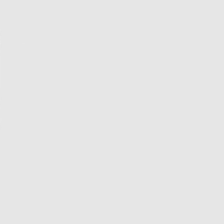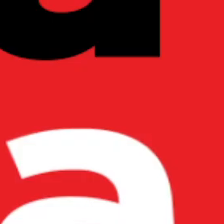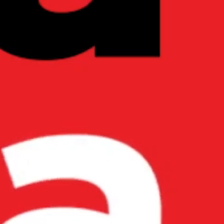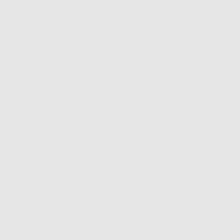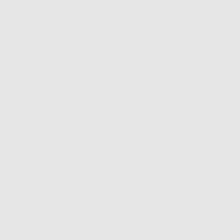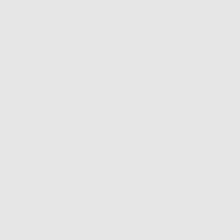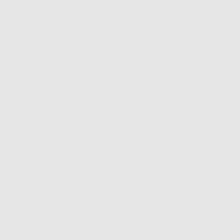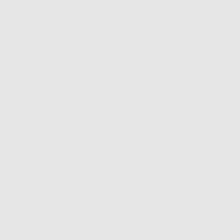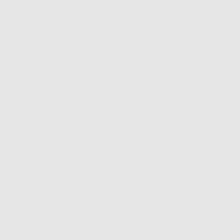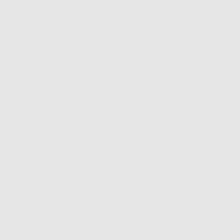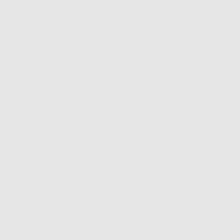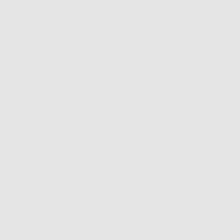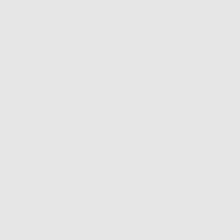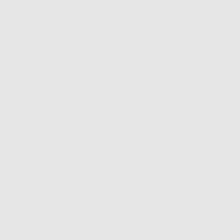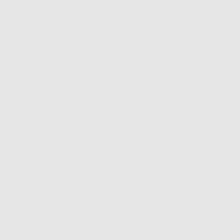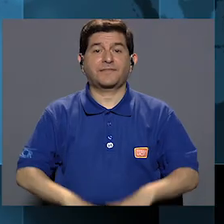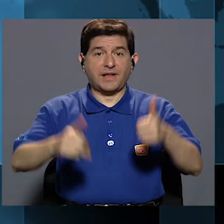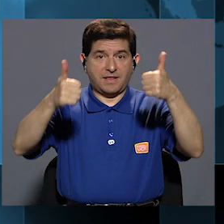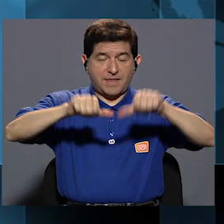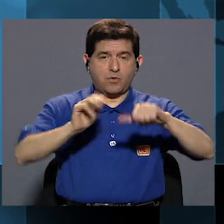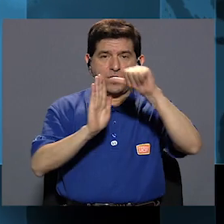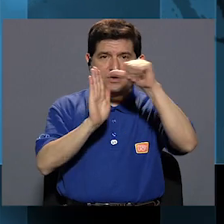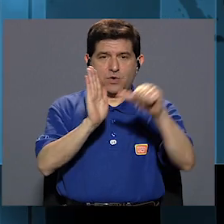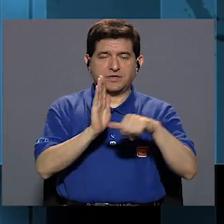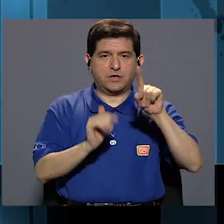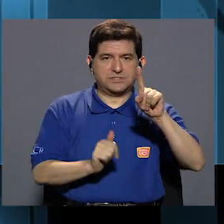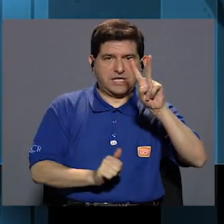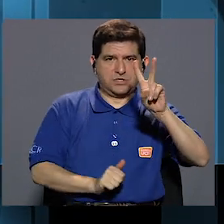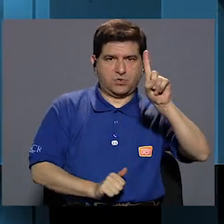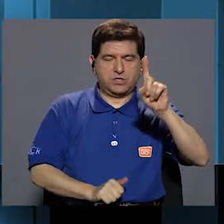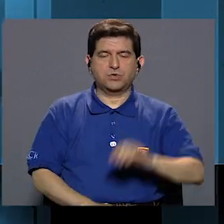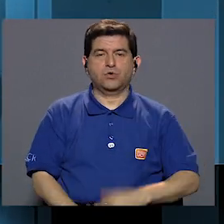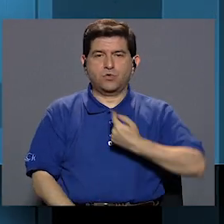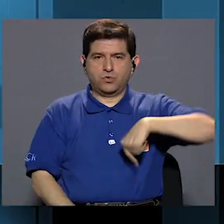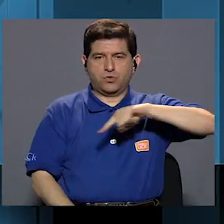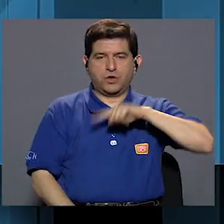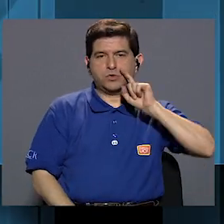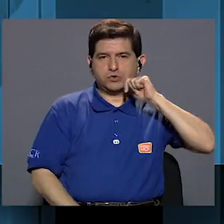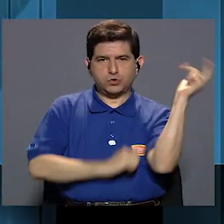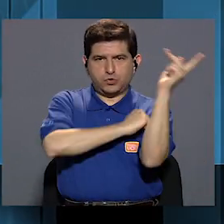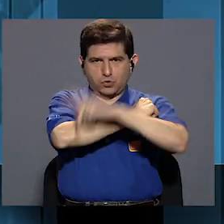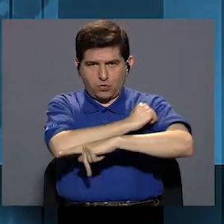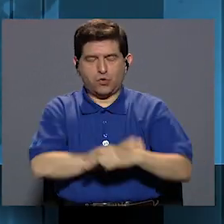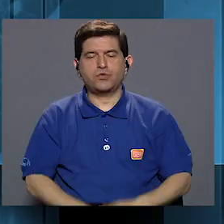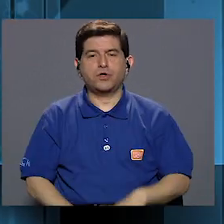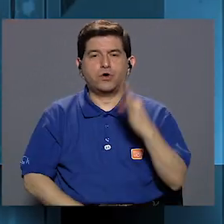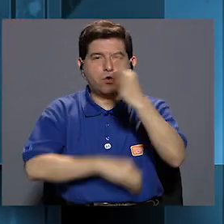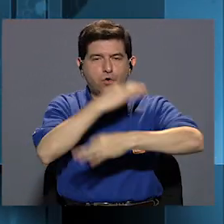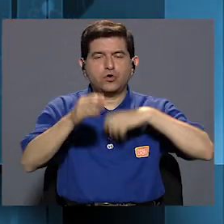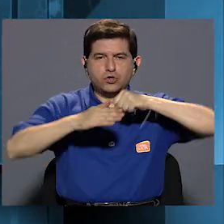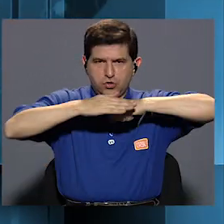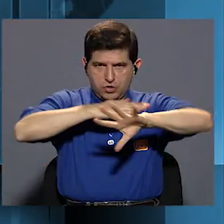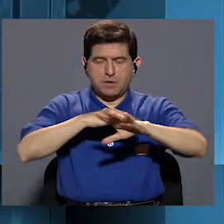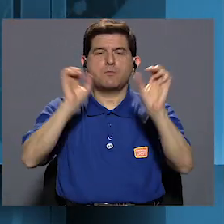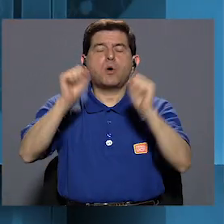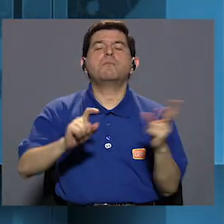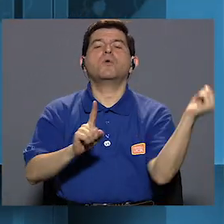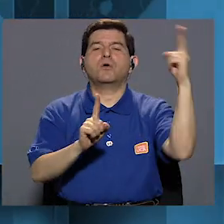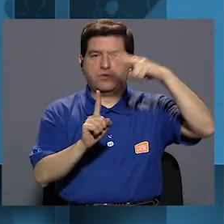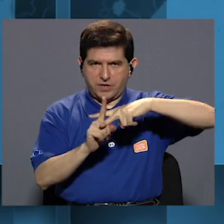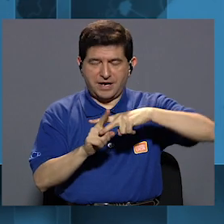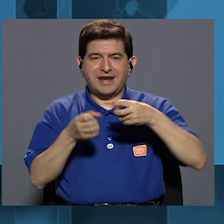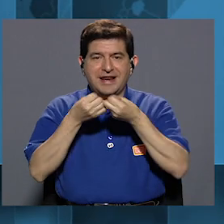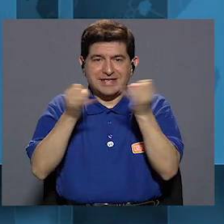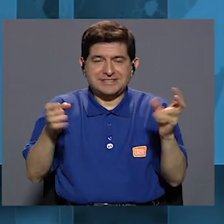¿Qué es Según el artículo 121 de nuestro Código Penal, hay una clase de aborto que se